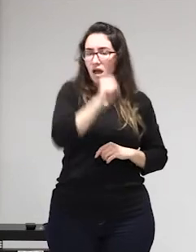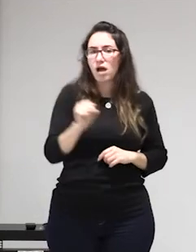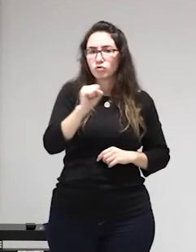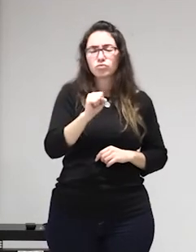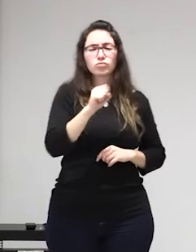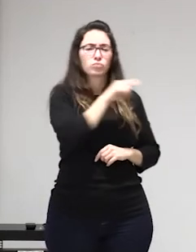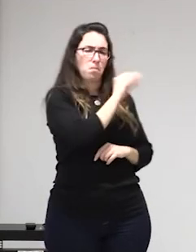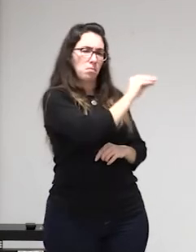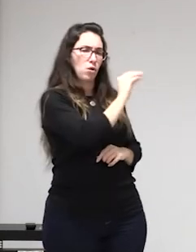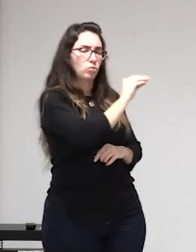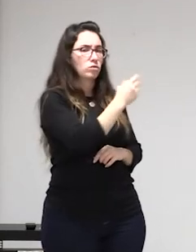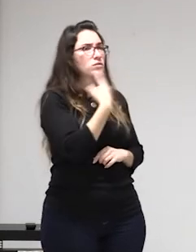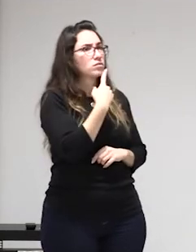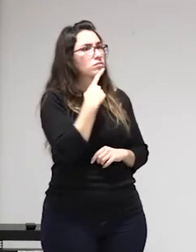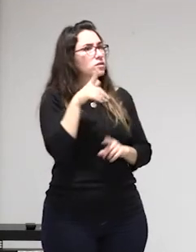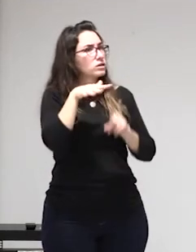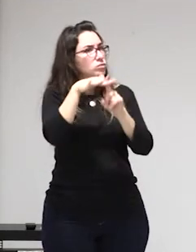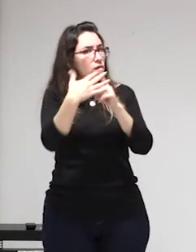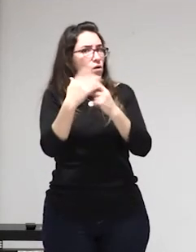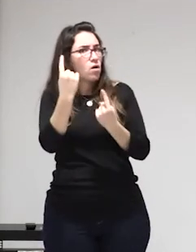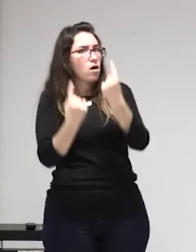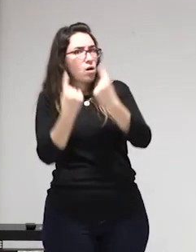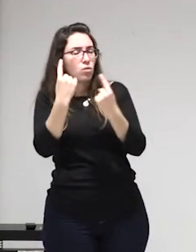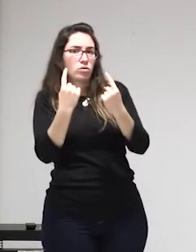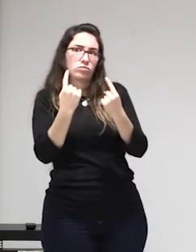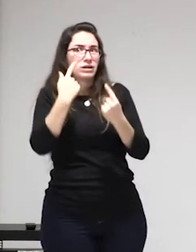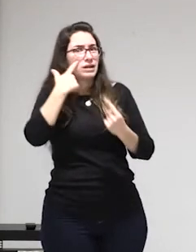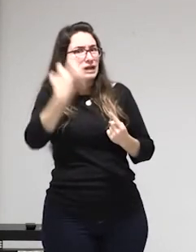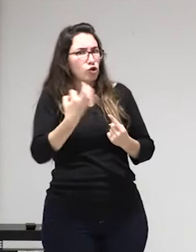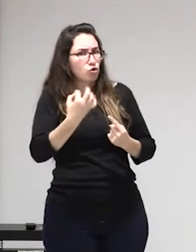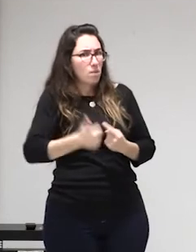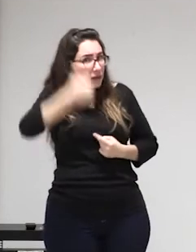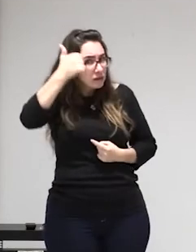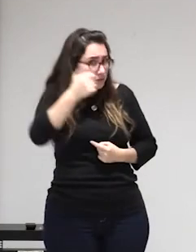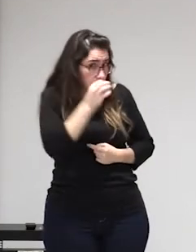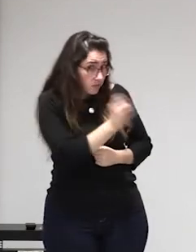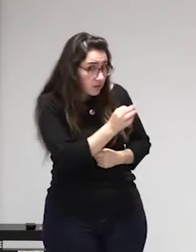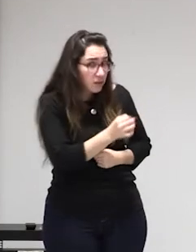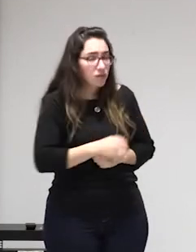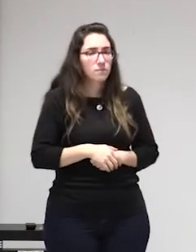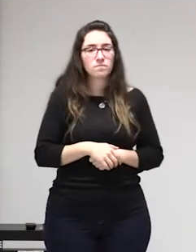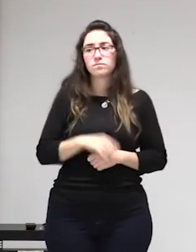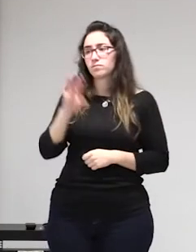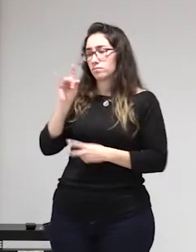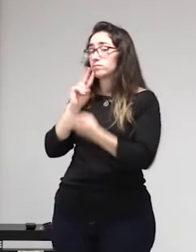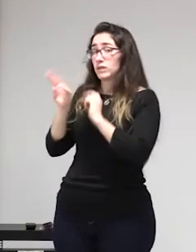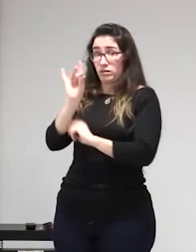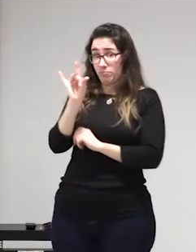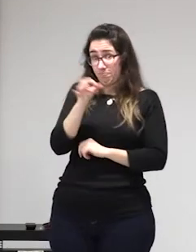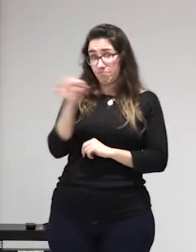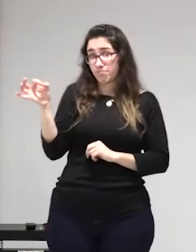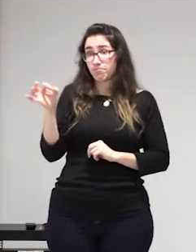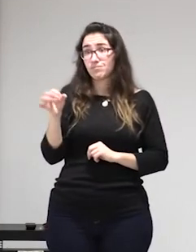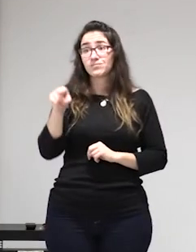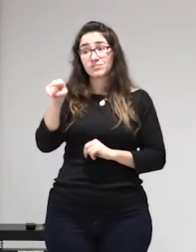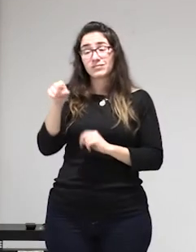la policía lo presionó nos dio medio día para irnos estuve deambulando por Oslo durante horas